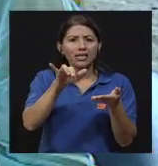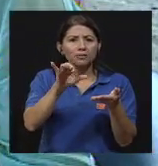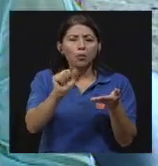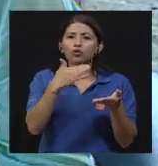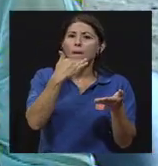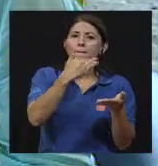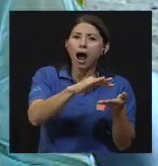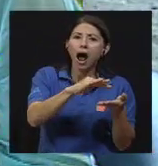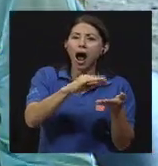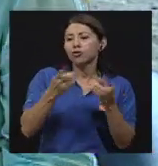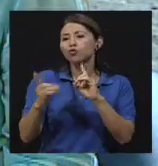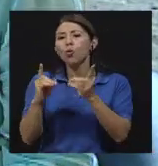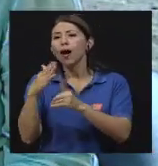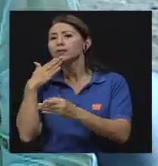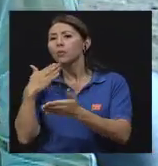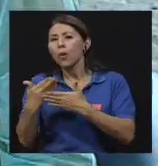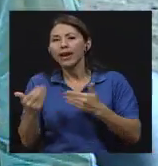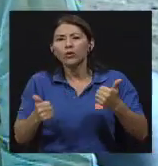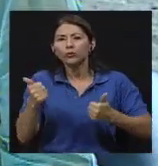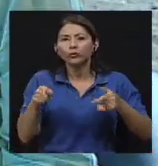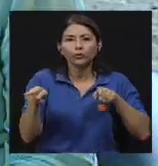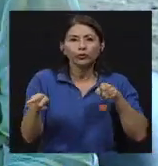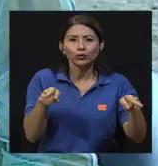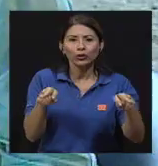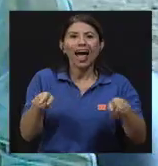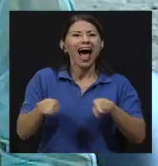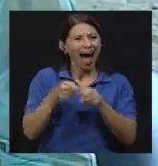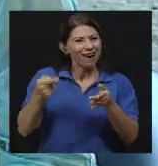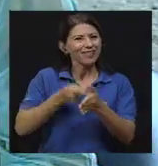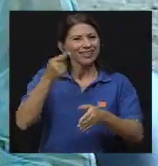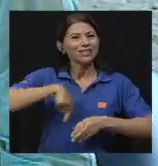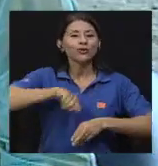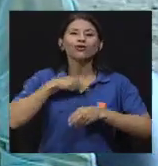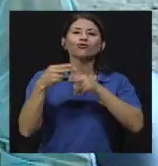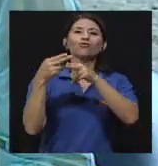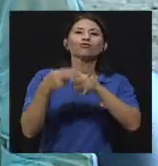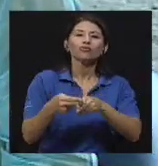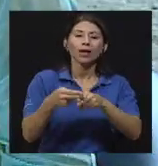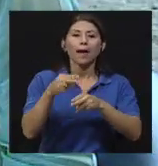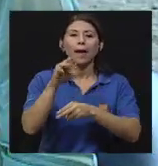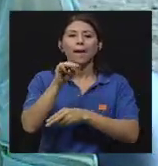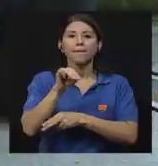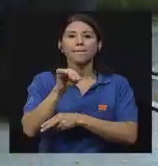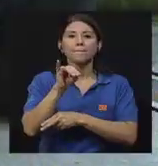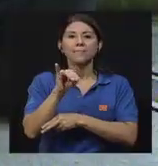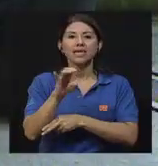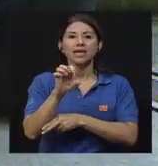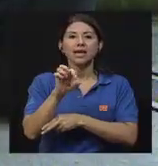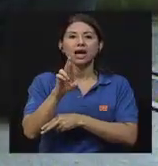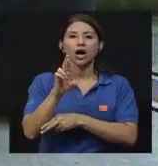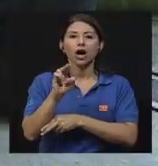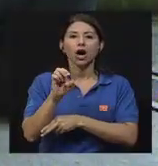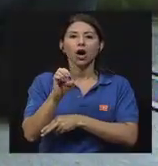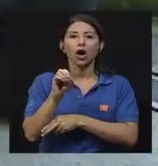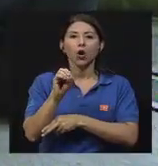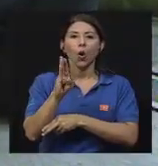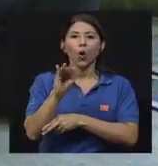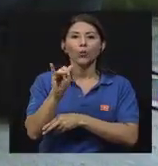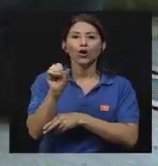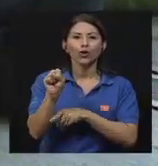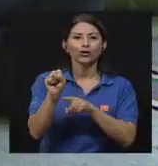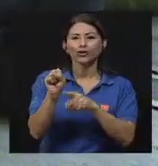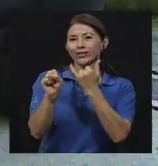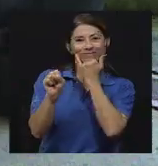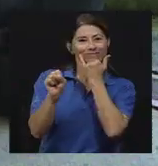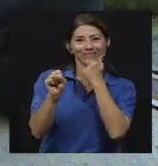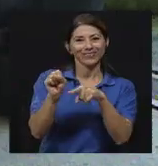inquietud porque por lo general tenemos la mala costumbre de llamarlos microbios, pero el término correcto es microorganismo. Exactamente, término correcto hoy día es